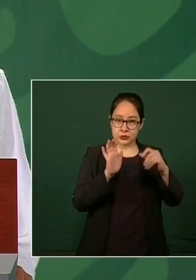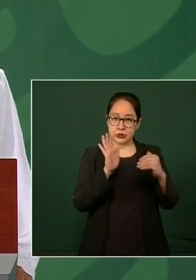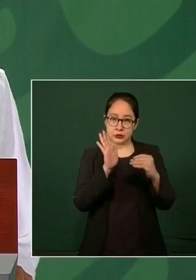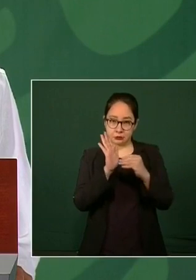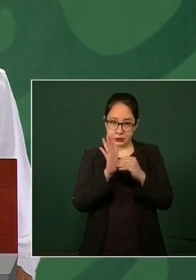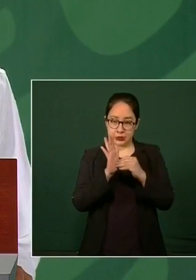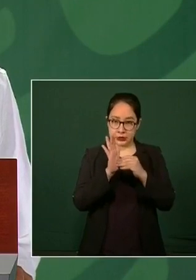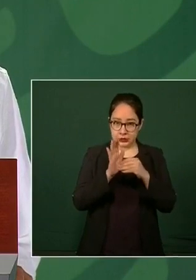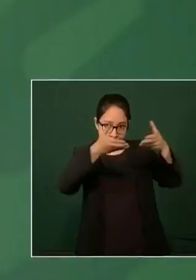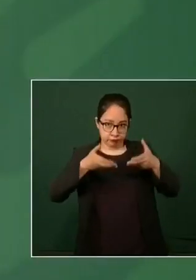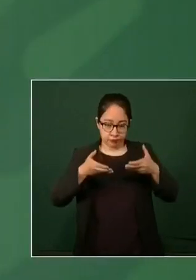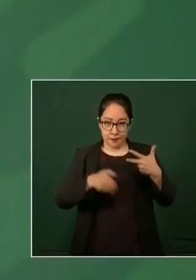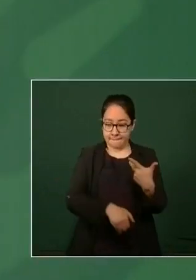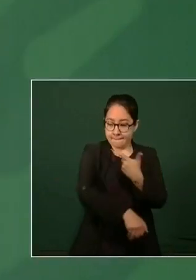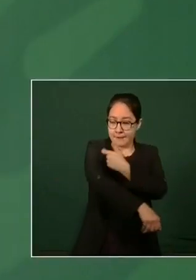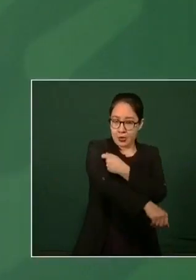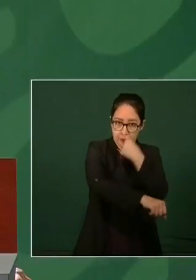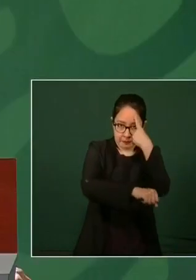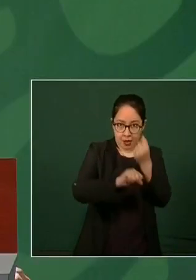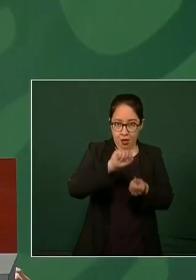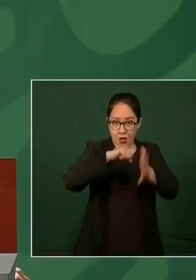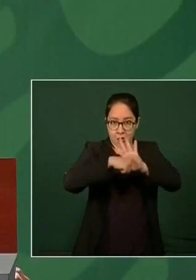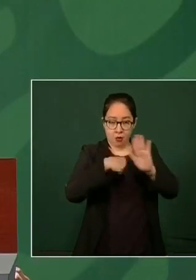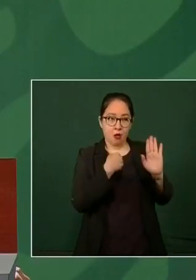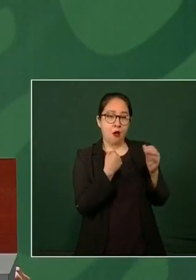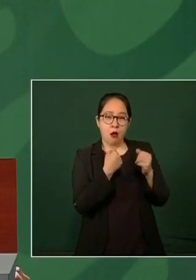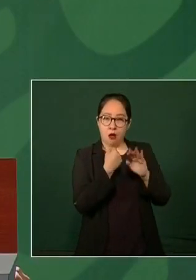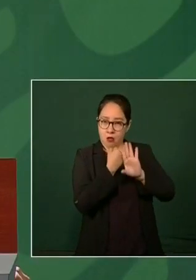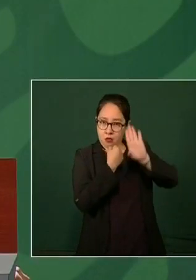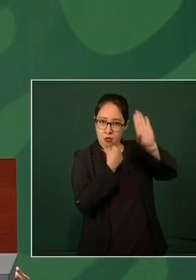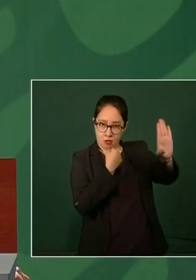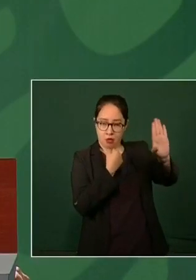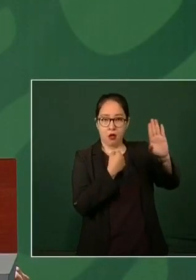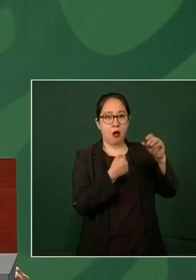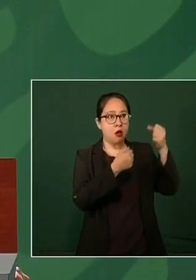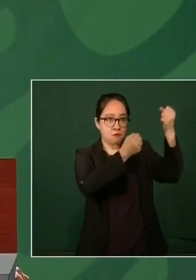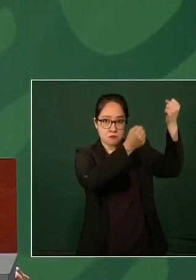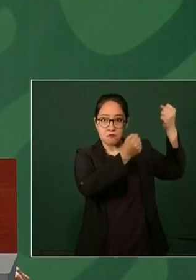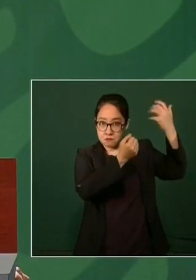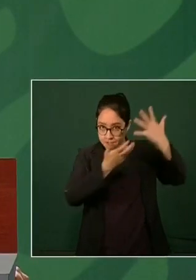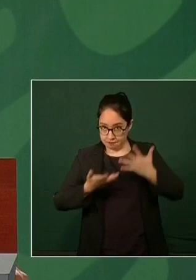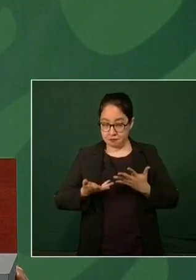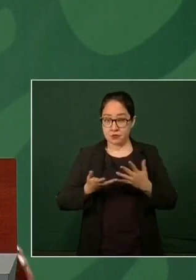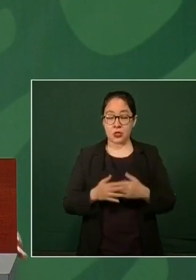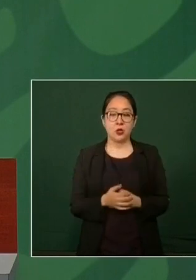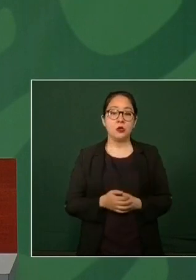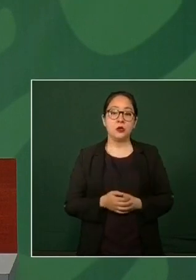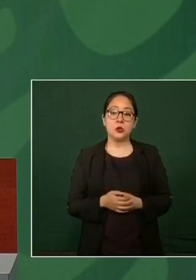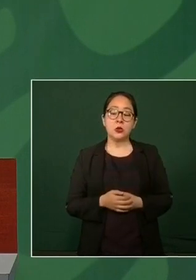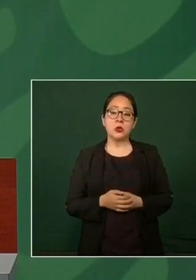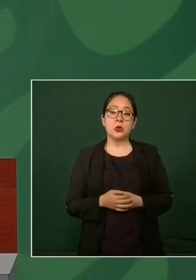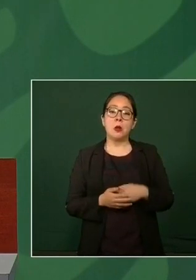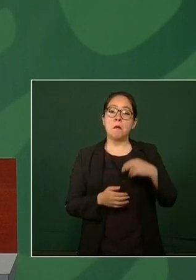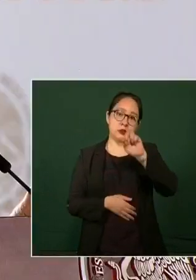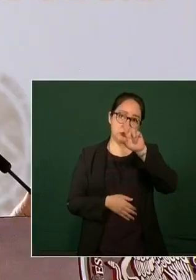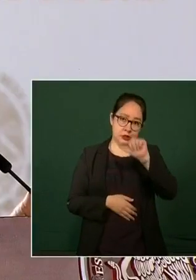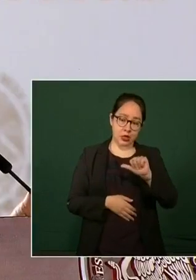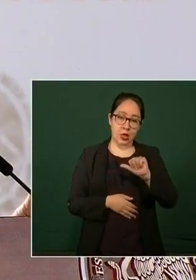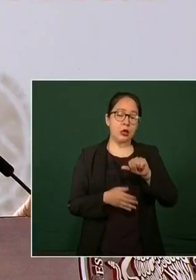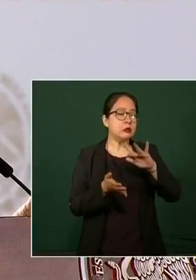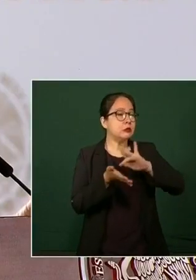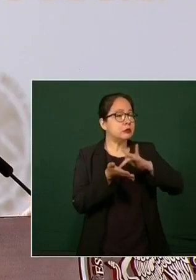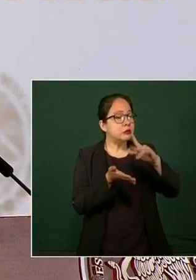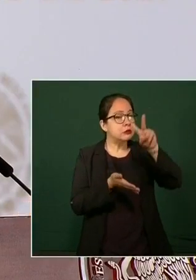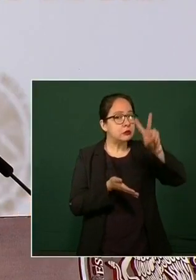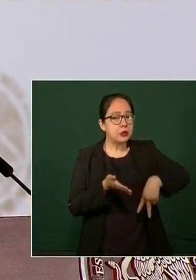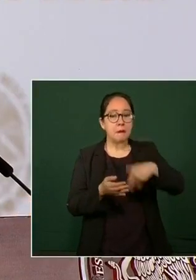AstraZeneca. Le agradezco en especial al presidente Biden porque